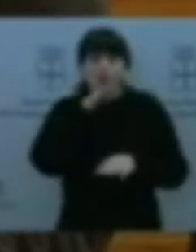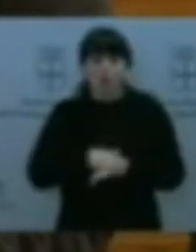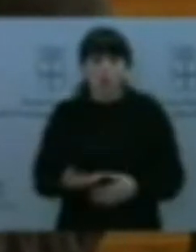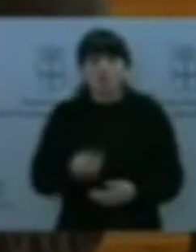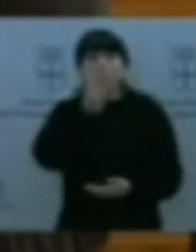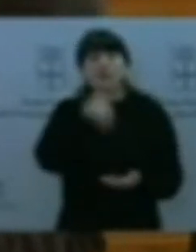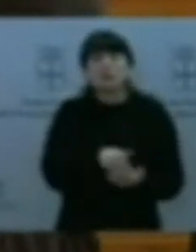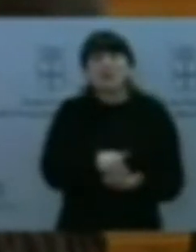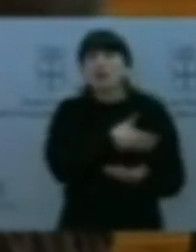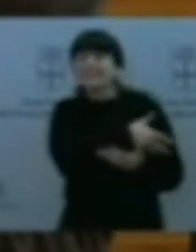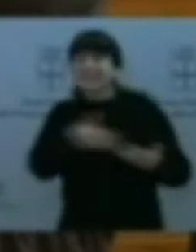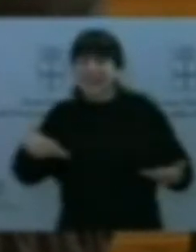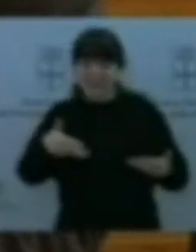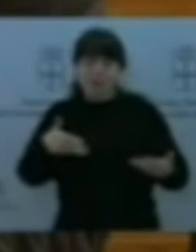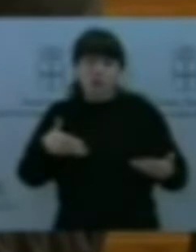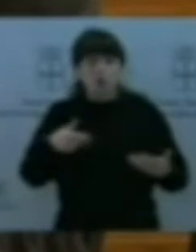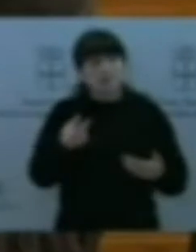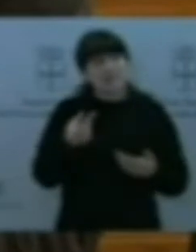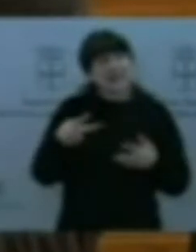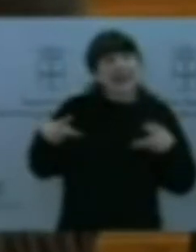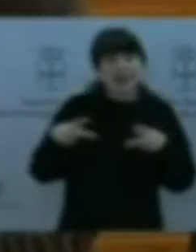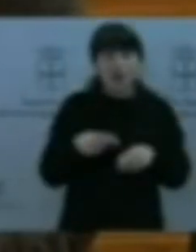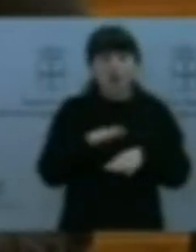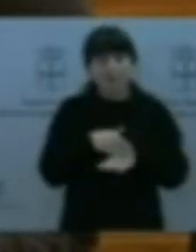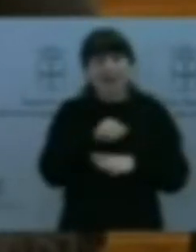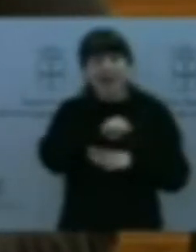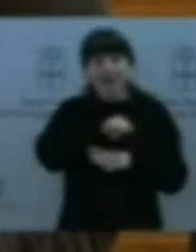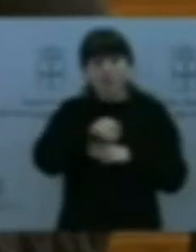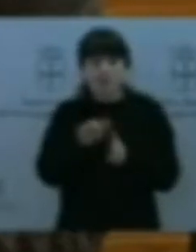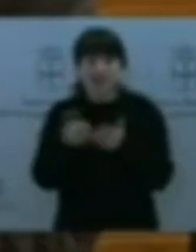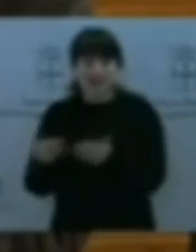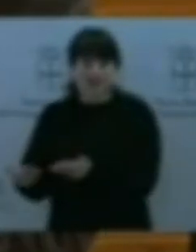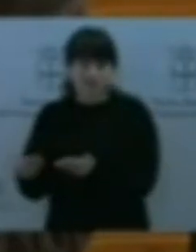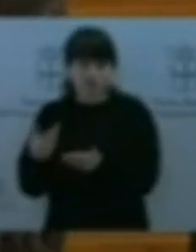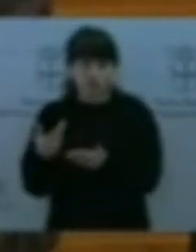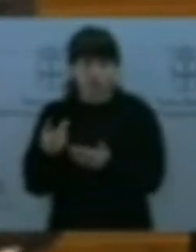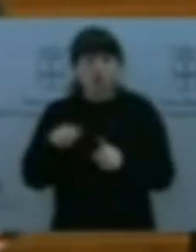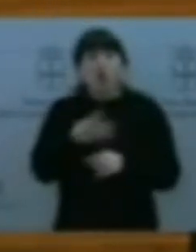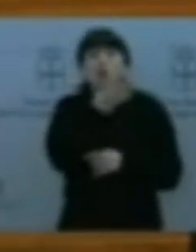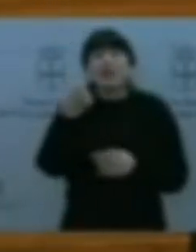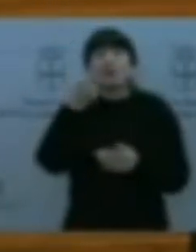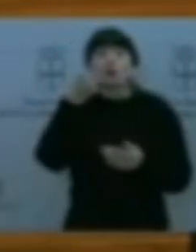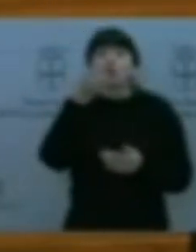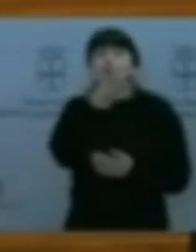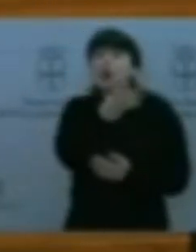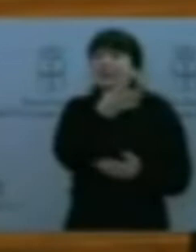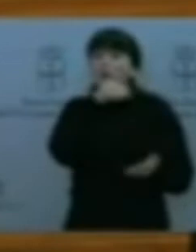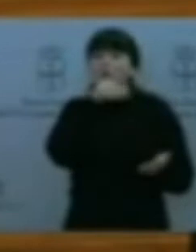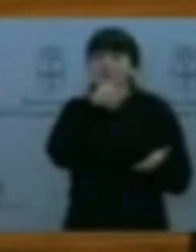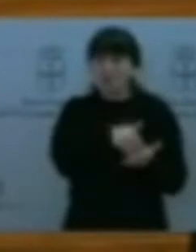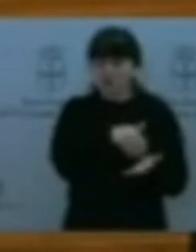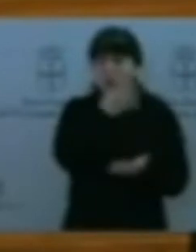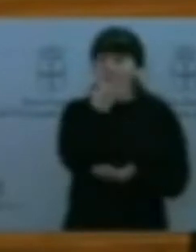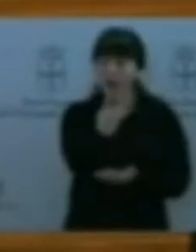libros de texto en los últimos doce años. Cuatro millones de euros. Y usted ahora me contestará que no tienen recursos. Esos cuatro